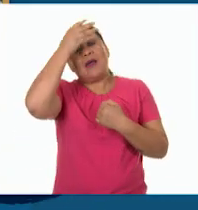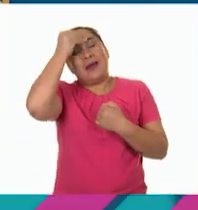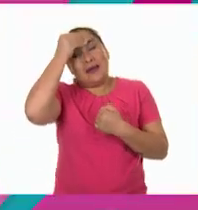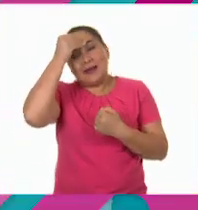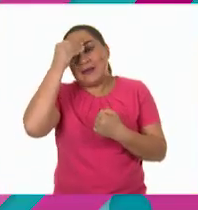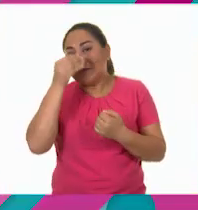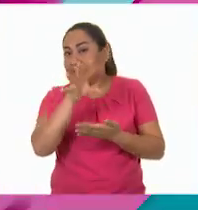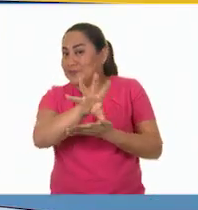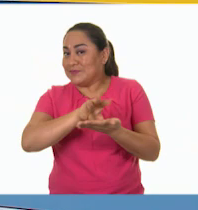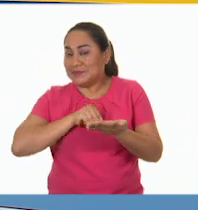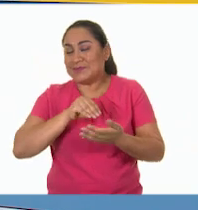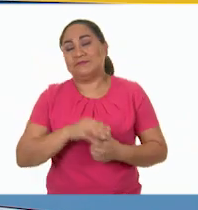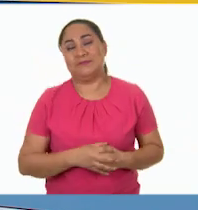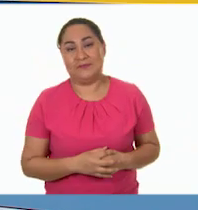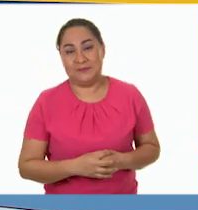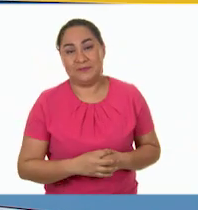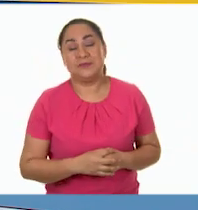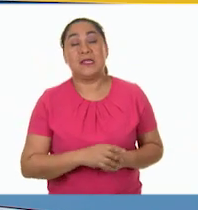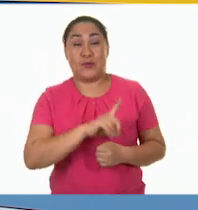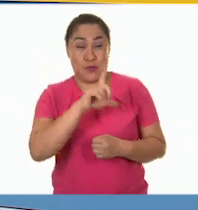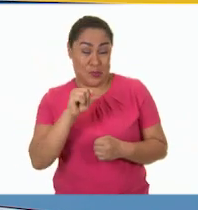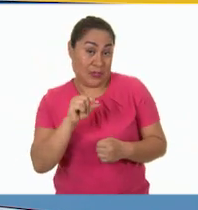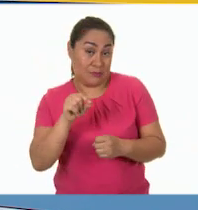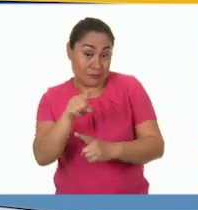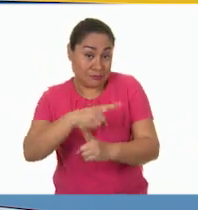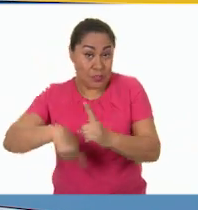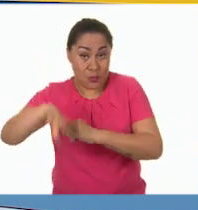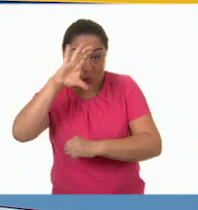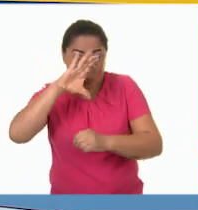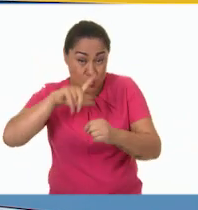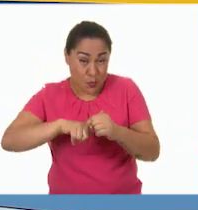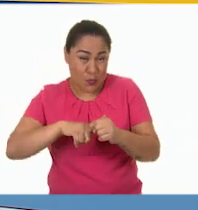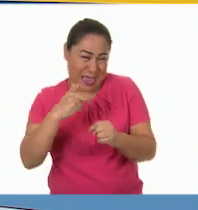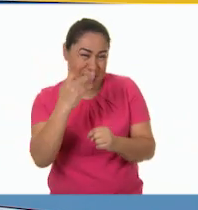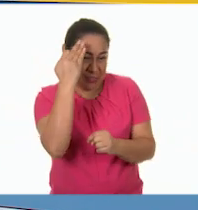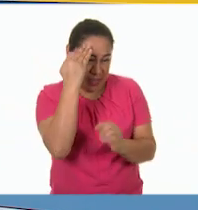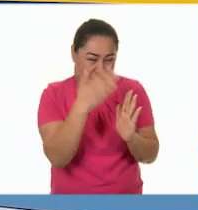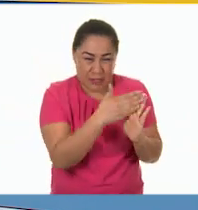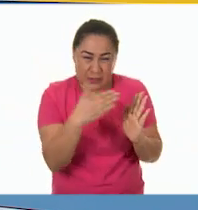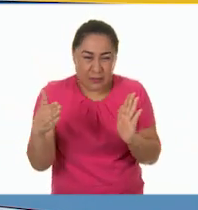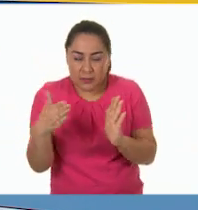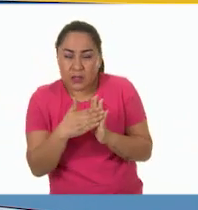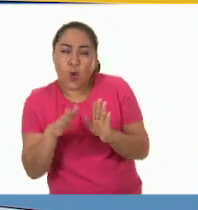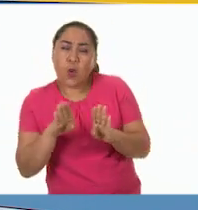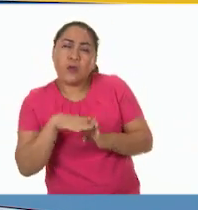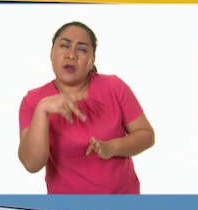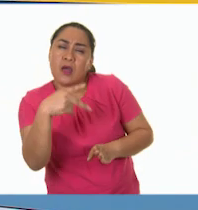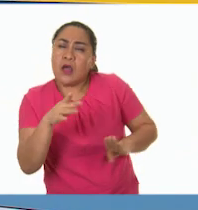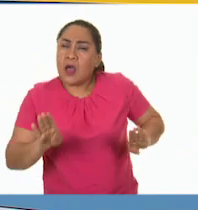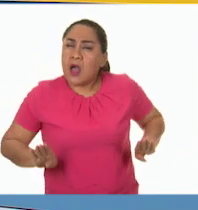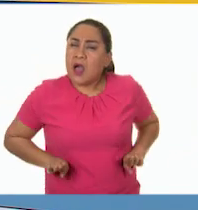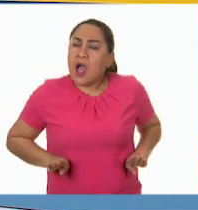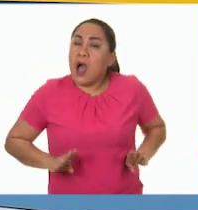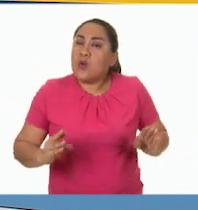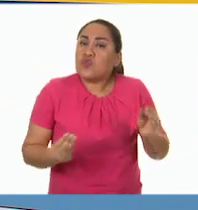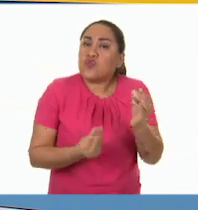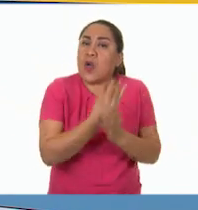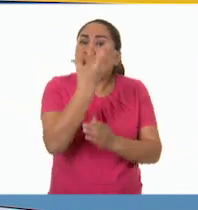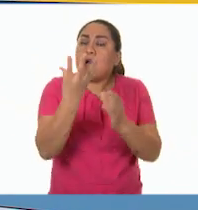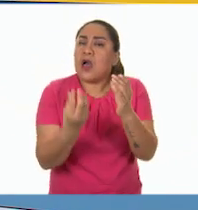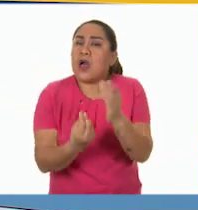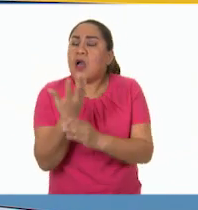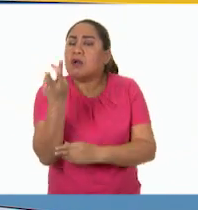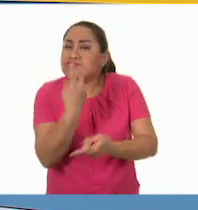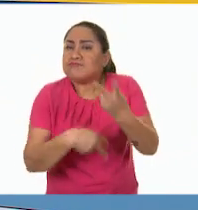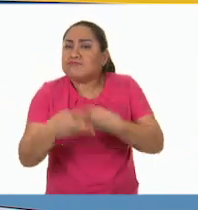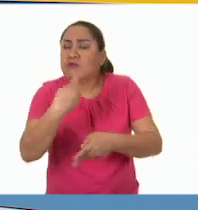televisiones. Entonces, en el ámbito cultural, esta época de nuestra historia se caracteriza por el surgimiento de nuevos estilos de vida